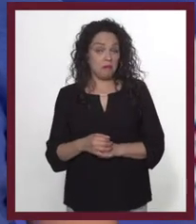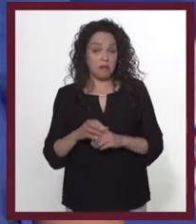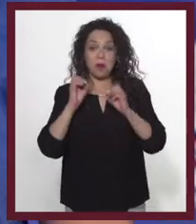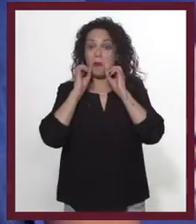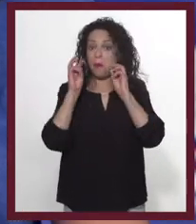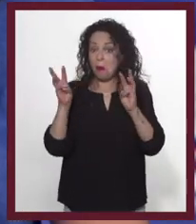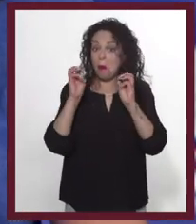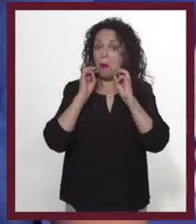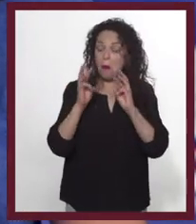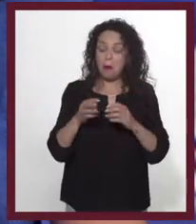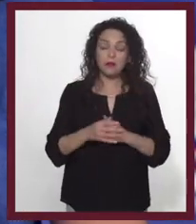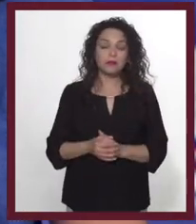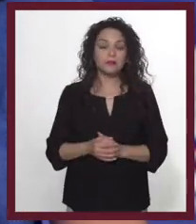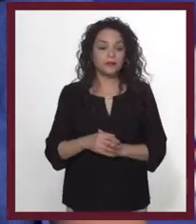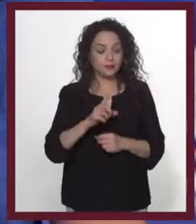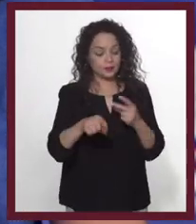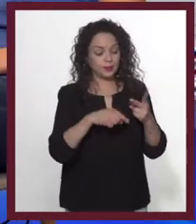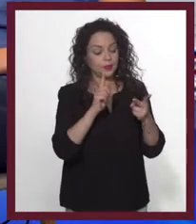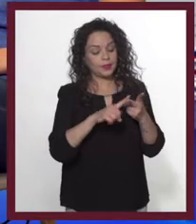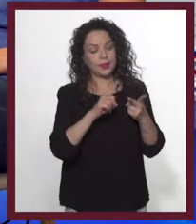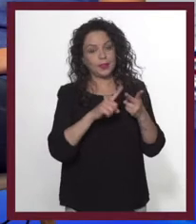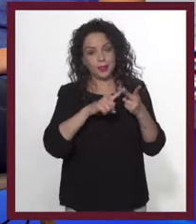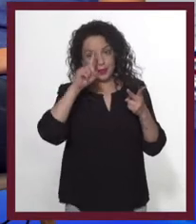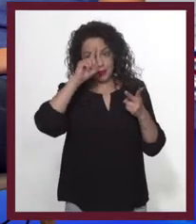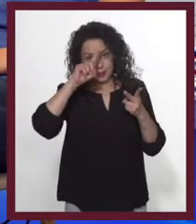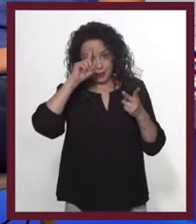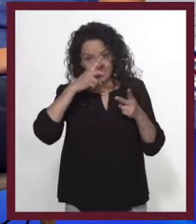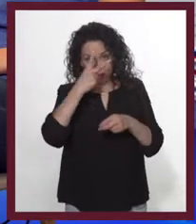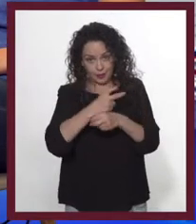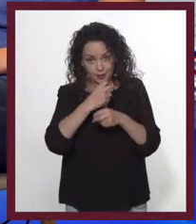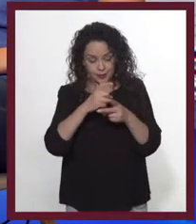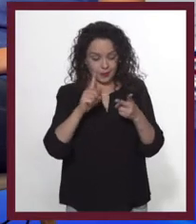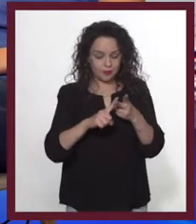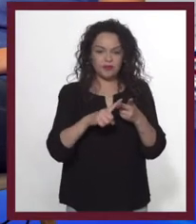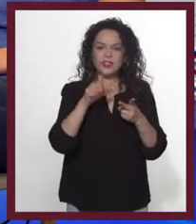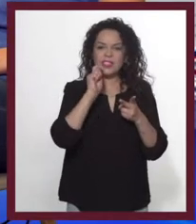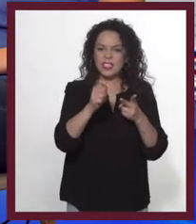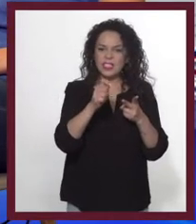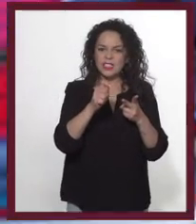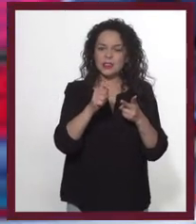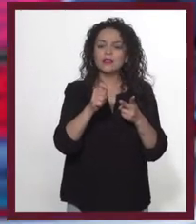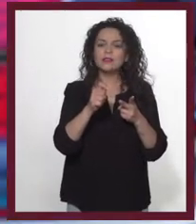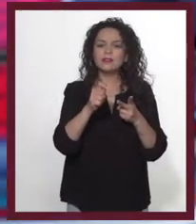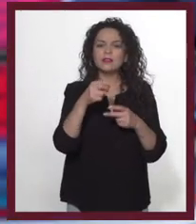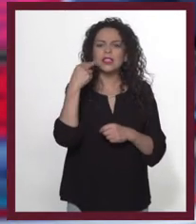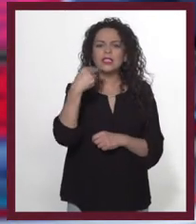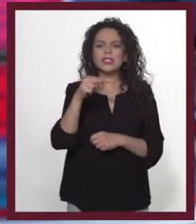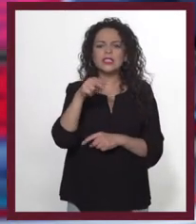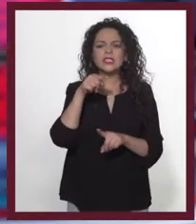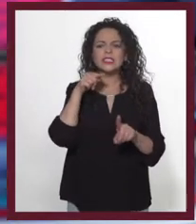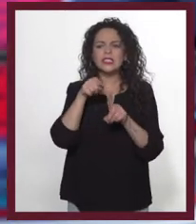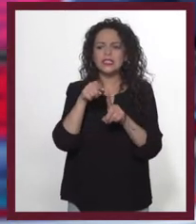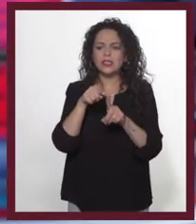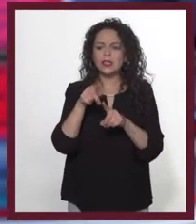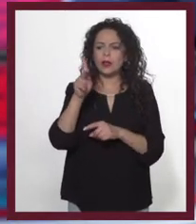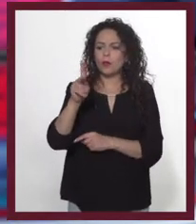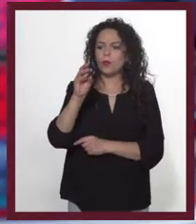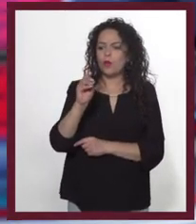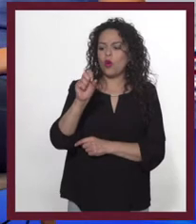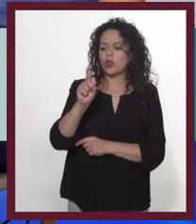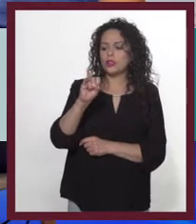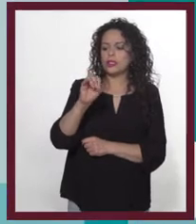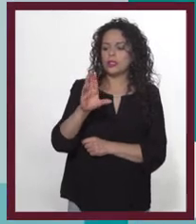Está llegador. Y luego está el segundo consejo, que tiene que ver con una cosa que se llama